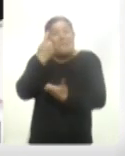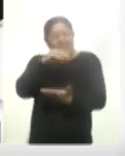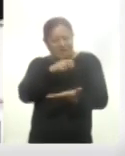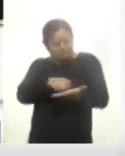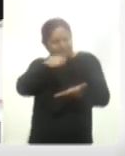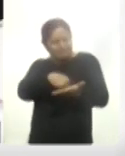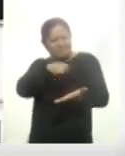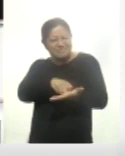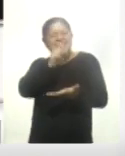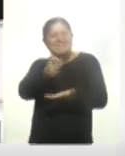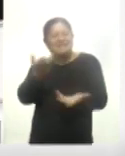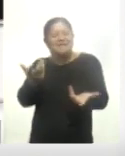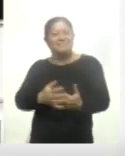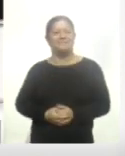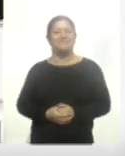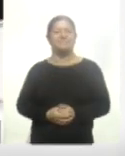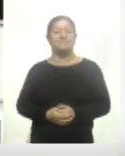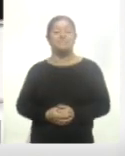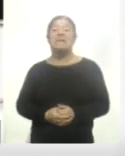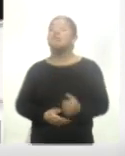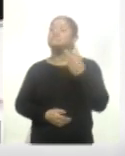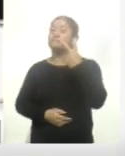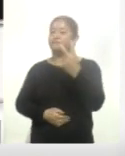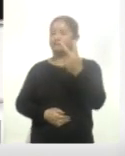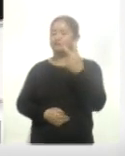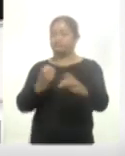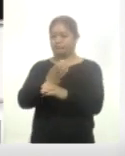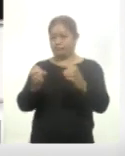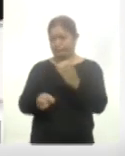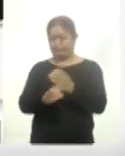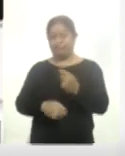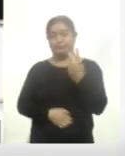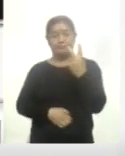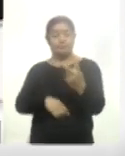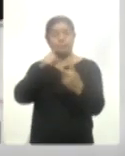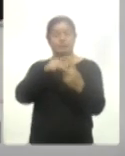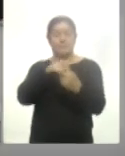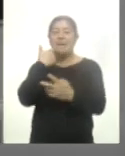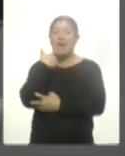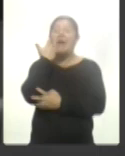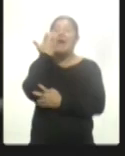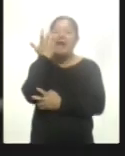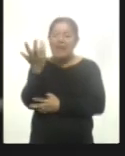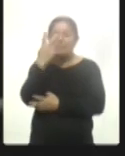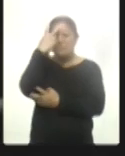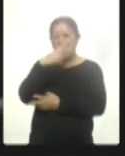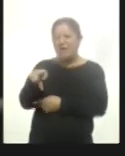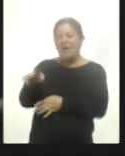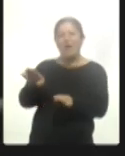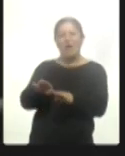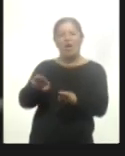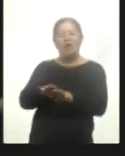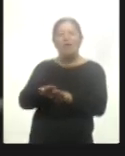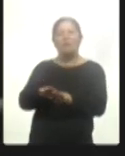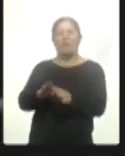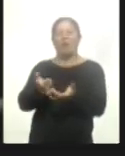Pues mira, dos cosas. Una fue que queríamos hacer una comedia mexicana distinta. Queríamos hacer